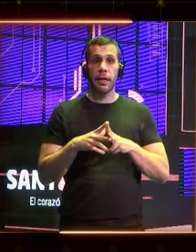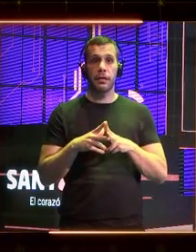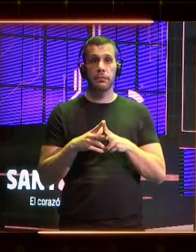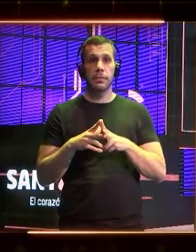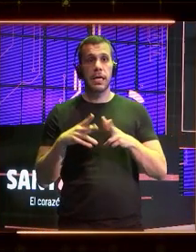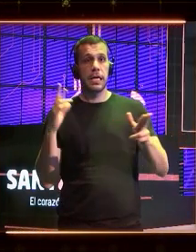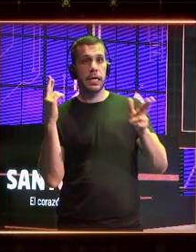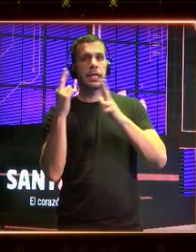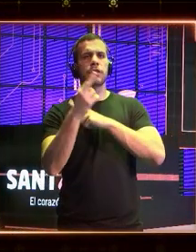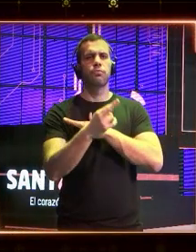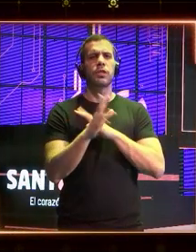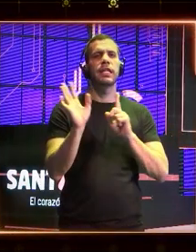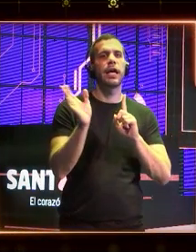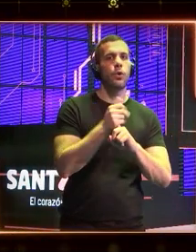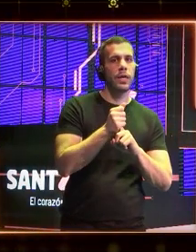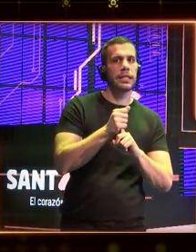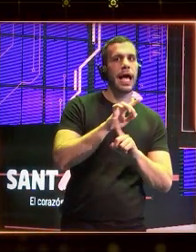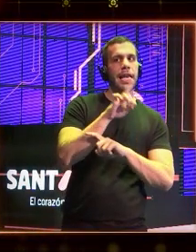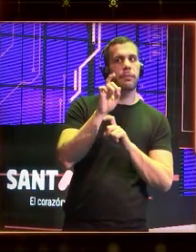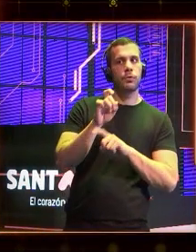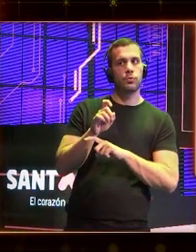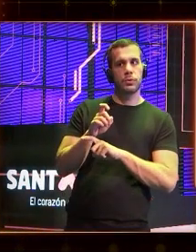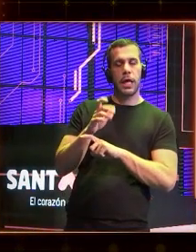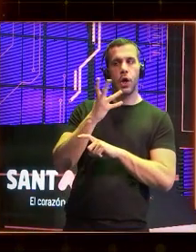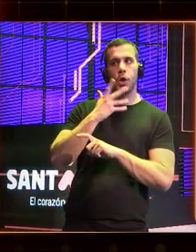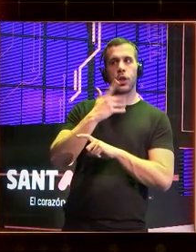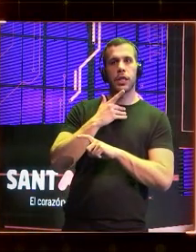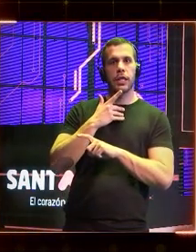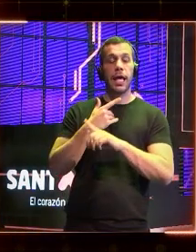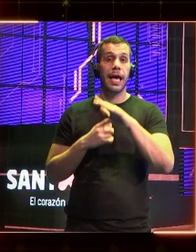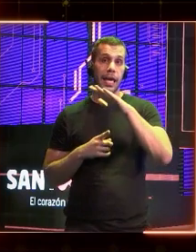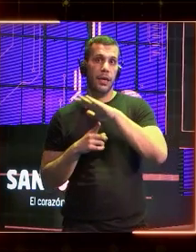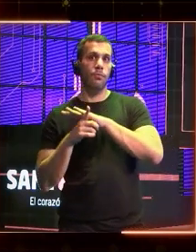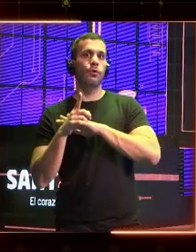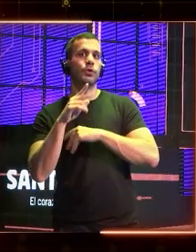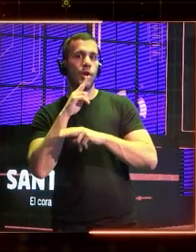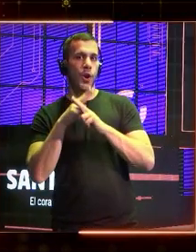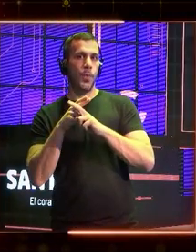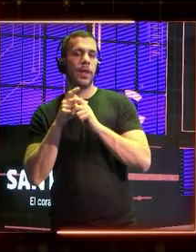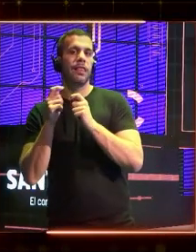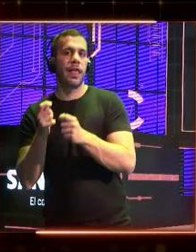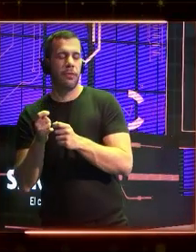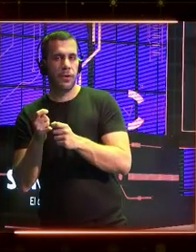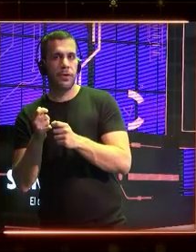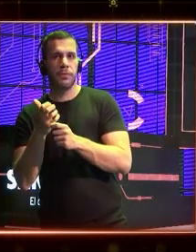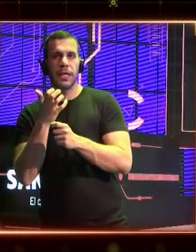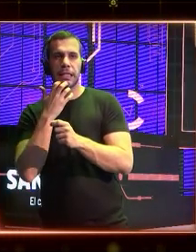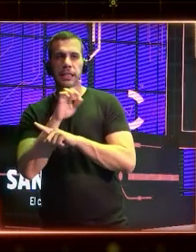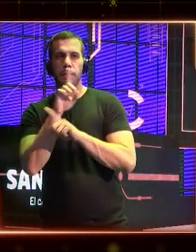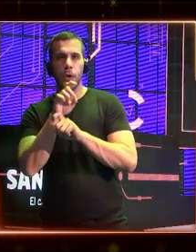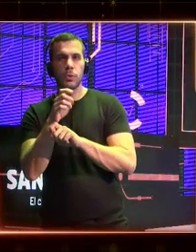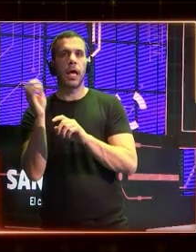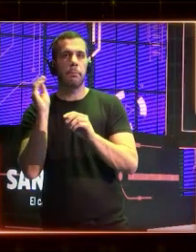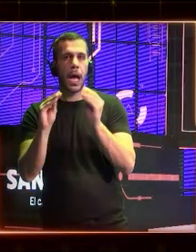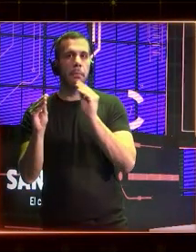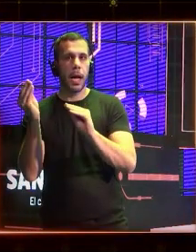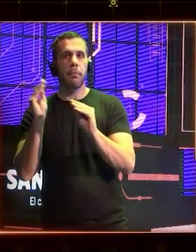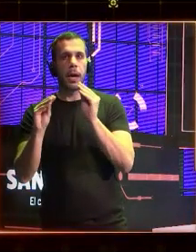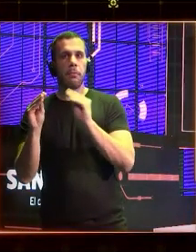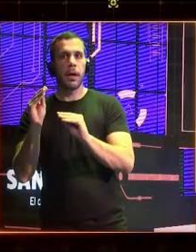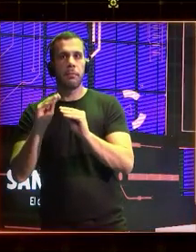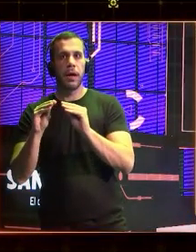preguntas conocidas, se llama evolución. Pero cuando una sociedad se atreve a hacer nuevas preguntas, se llama